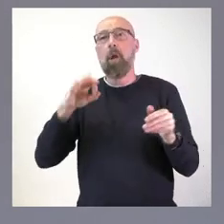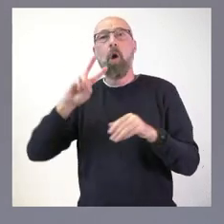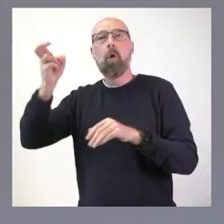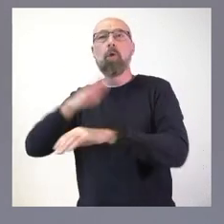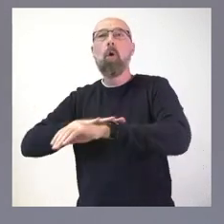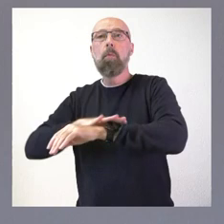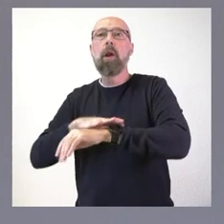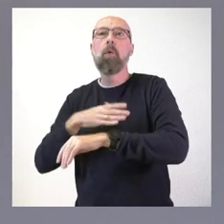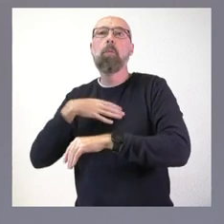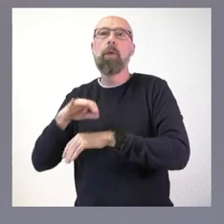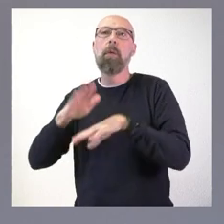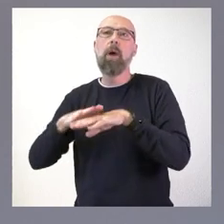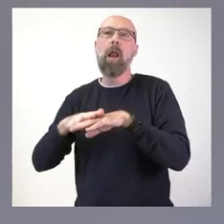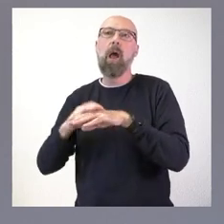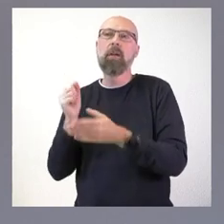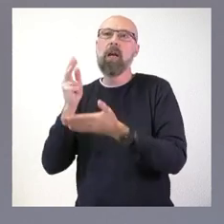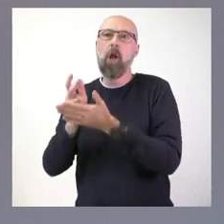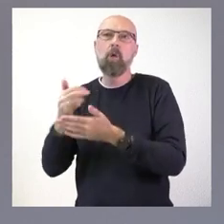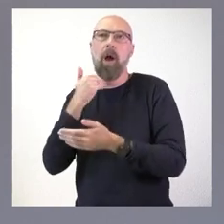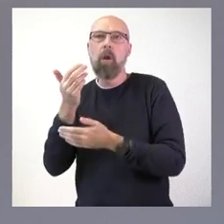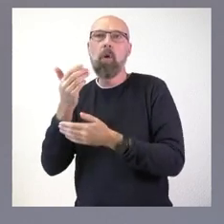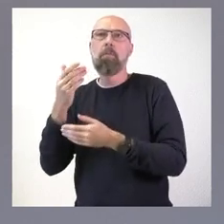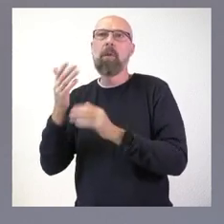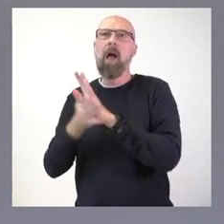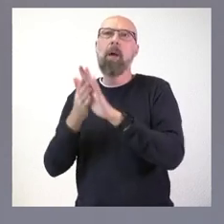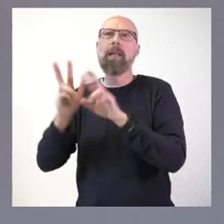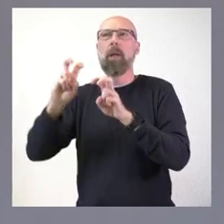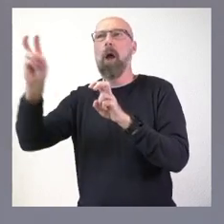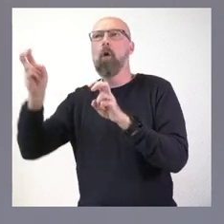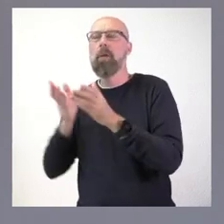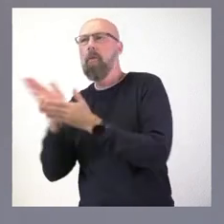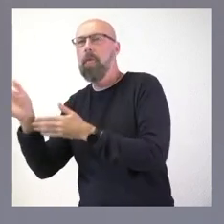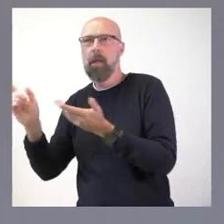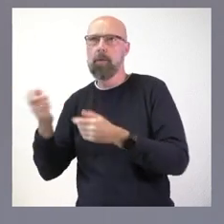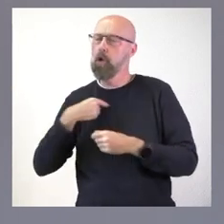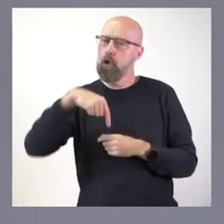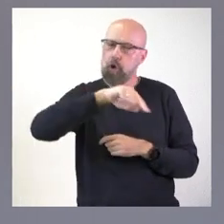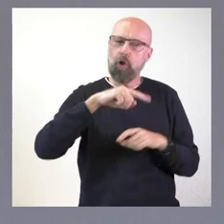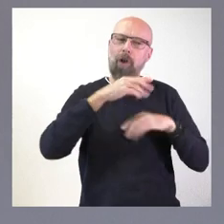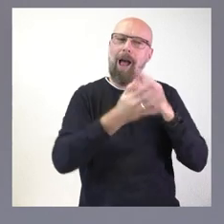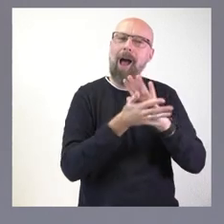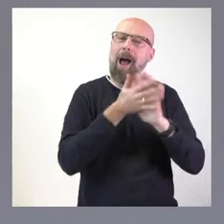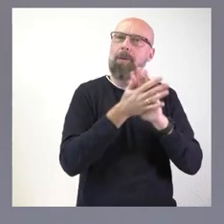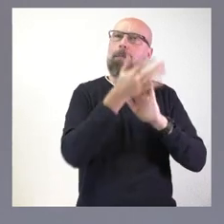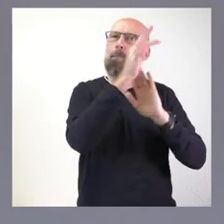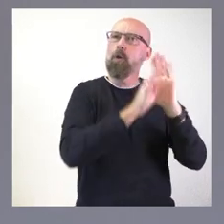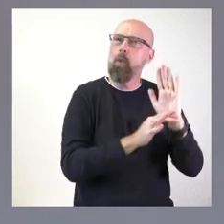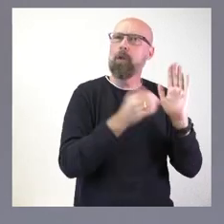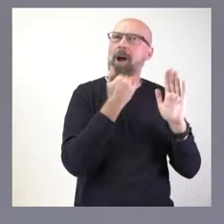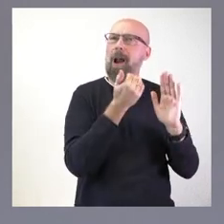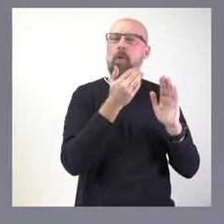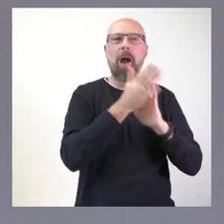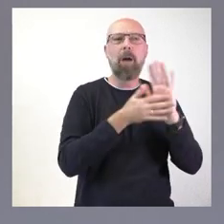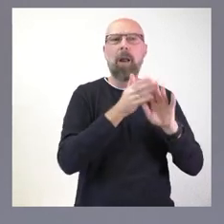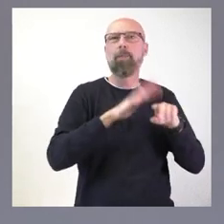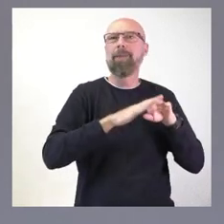sus retos o desafíos tienen que hablar de otras cuestiones. Nosotros, cuando hablamos del presupuesto que se está tramitando en las Cortes de Castilla y León, hablamos de las partidas que